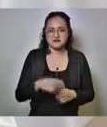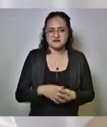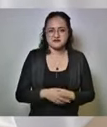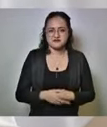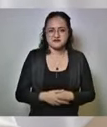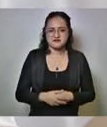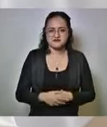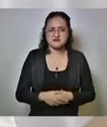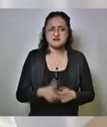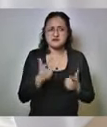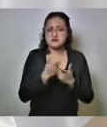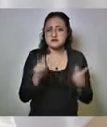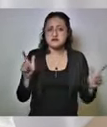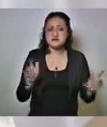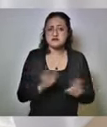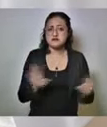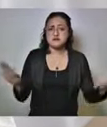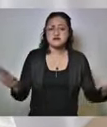la liberaron